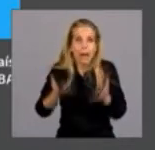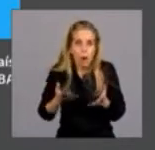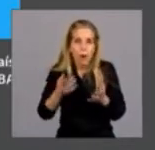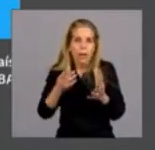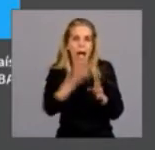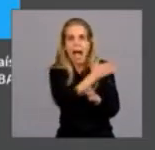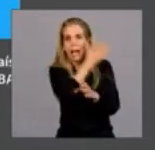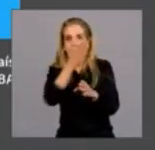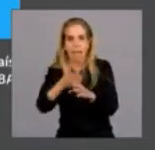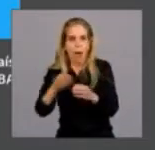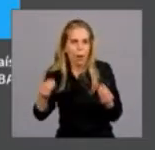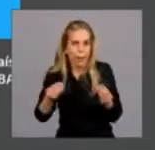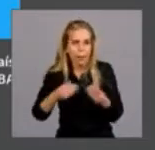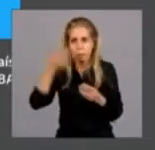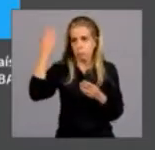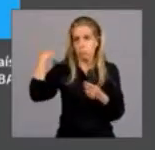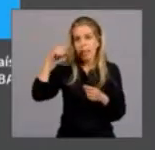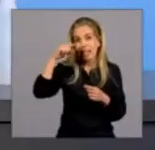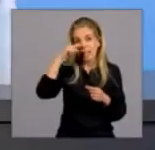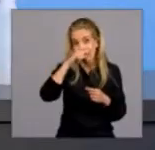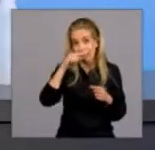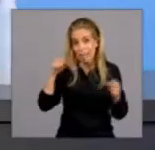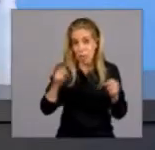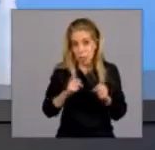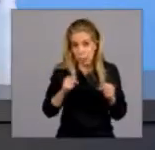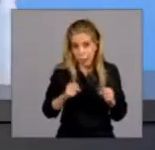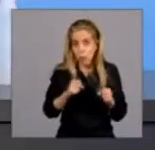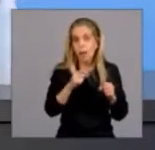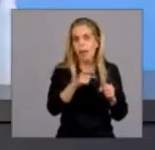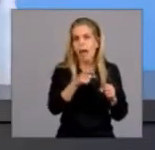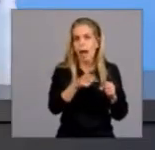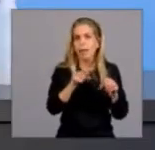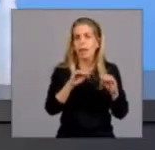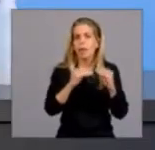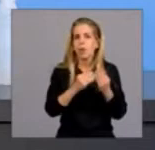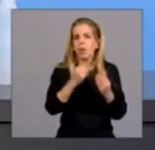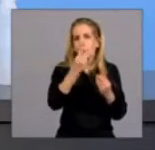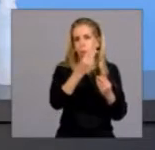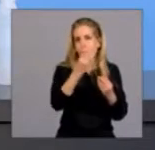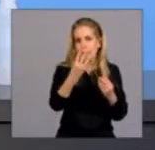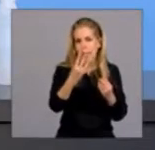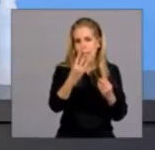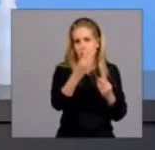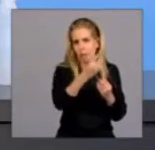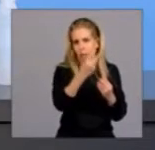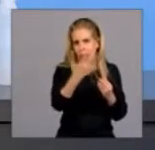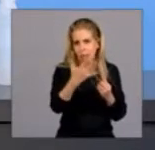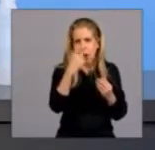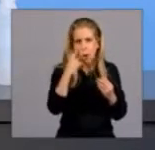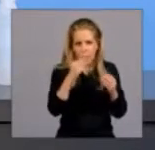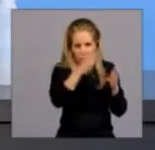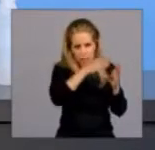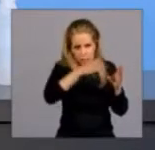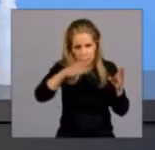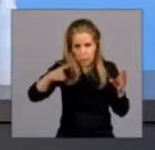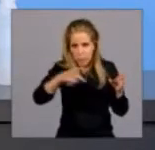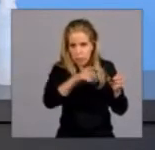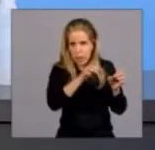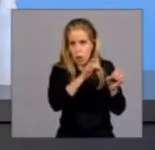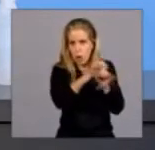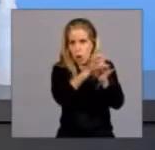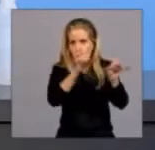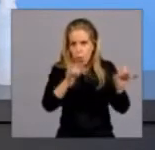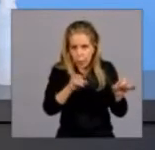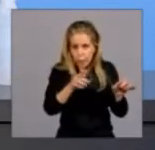logramos fue el 7 de mayo, donde teníamos 25 días de duplicación de casos. Hemos